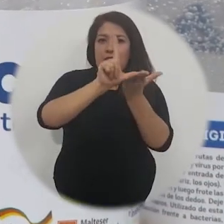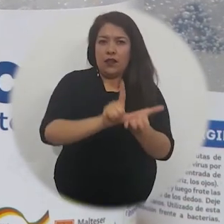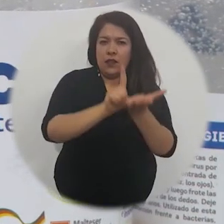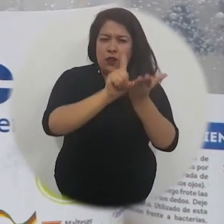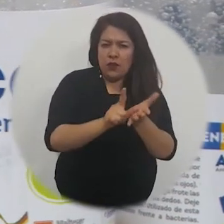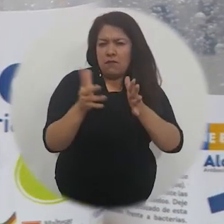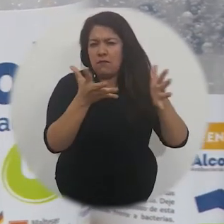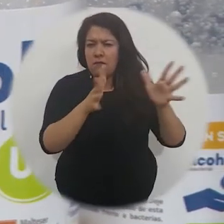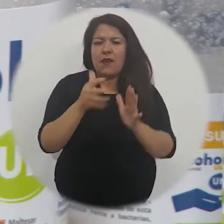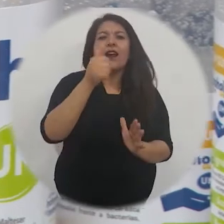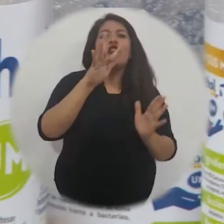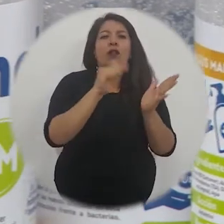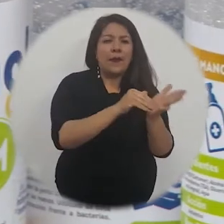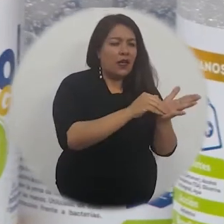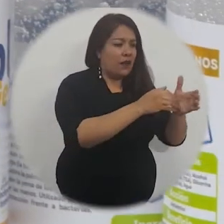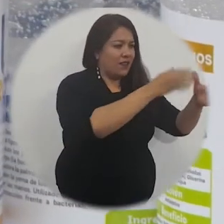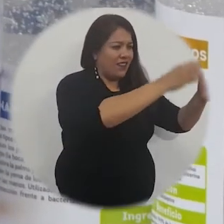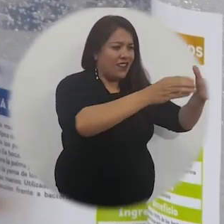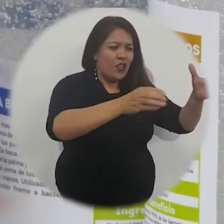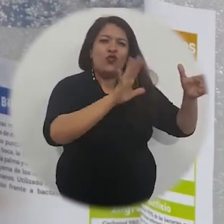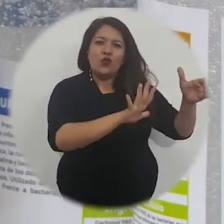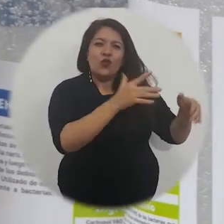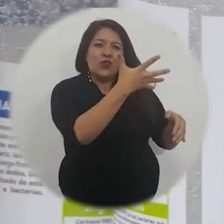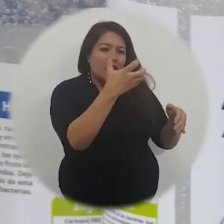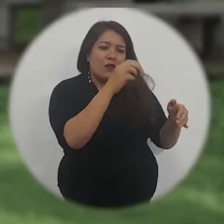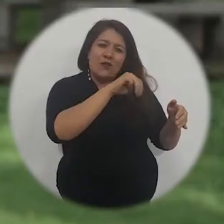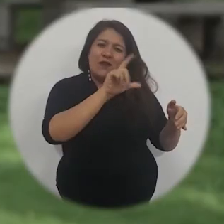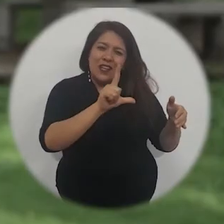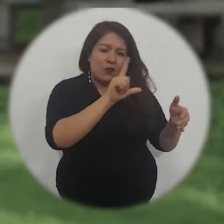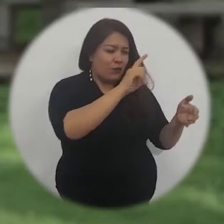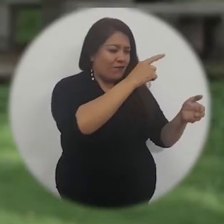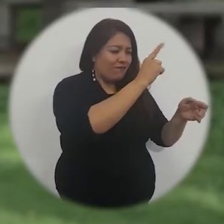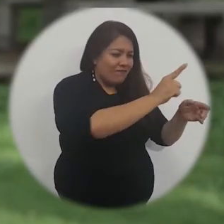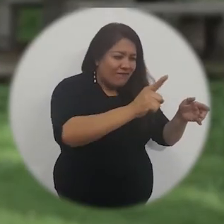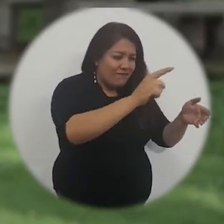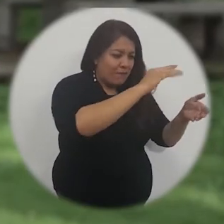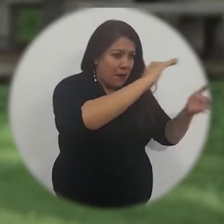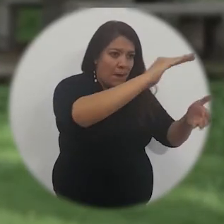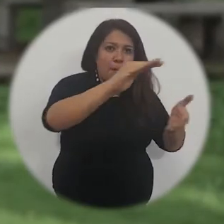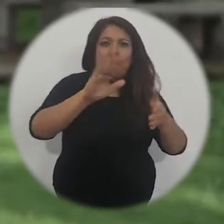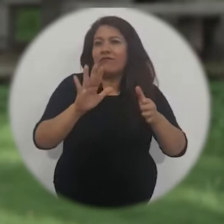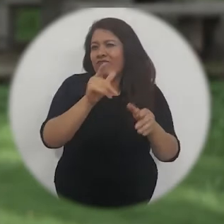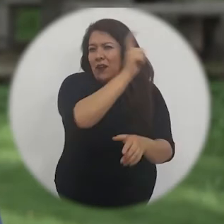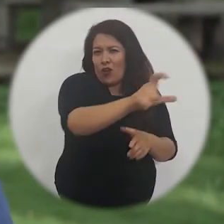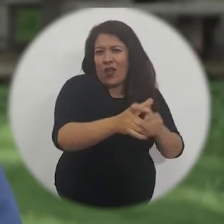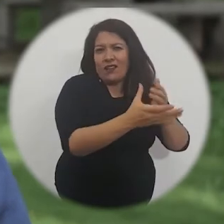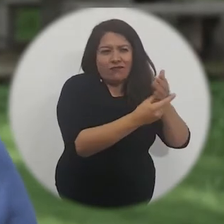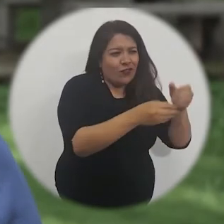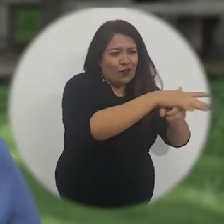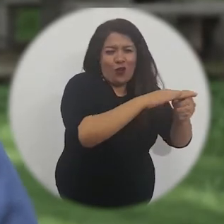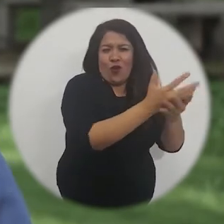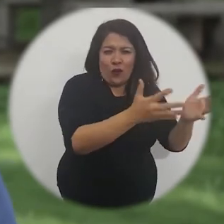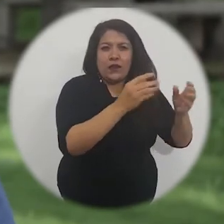logramos llevar la producción a 7.000 litros, decir, alrededor de unos 14.000 envases de 500